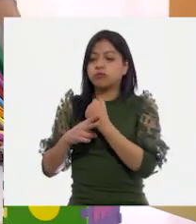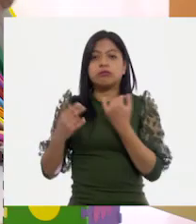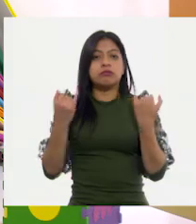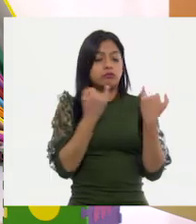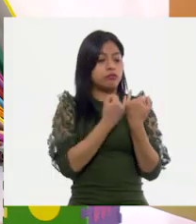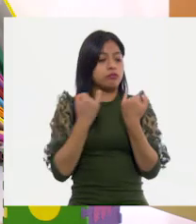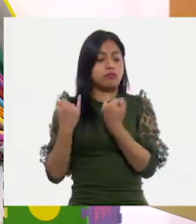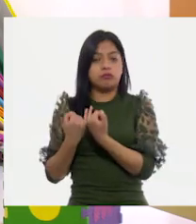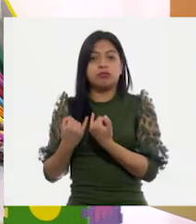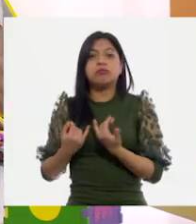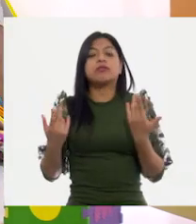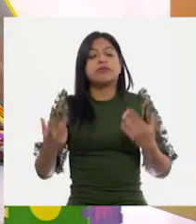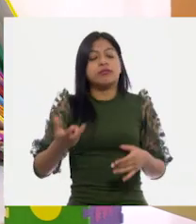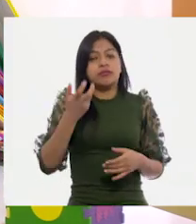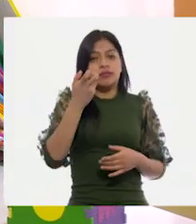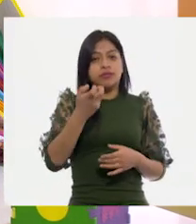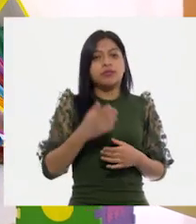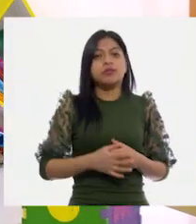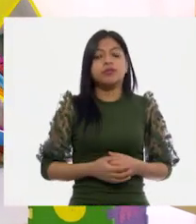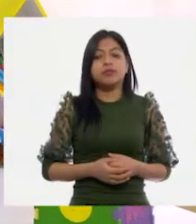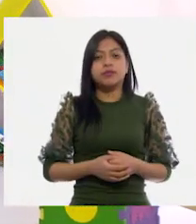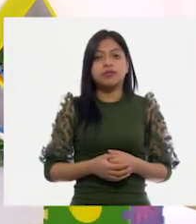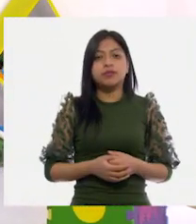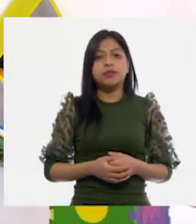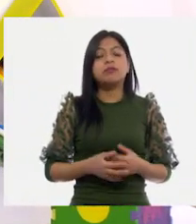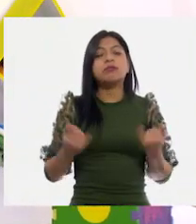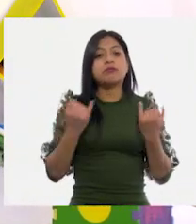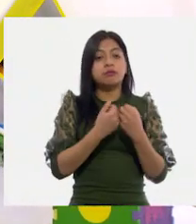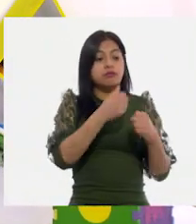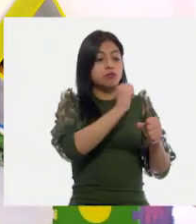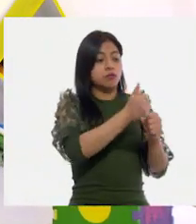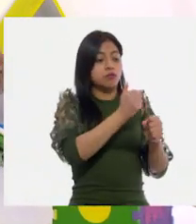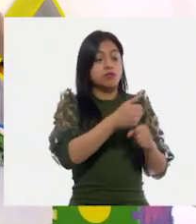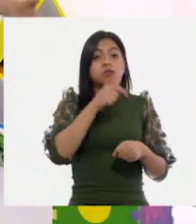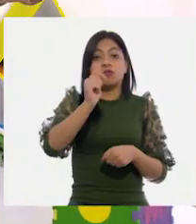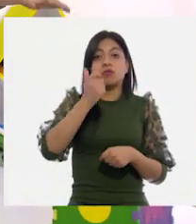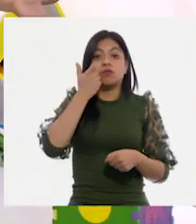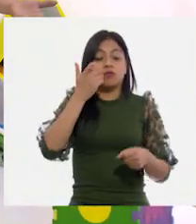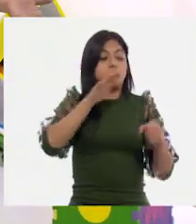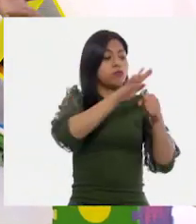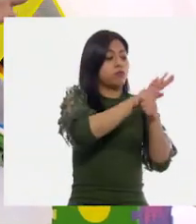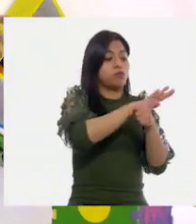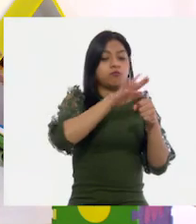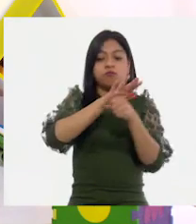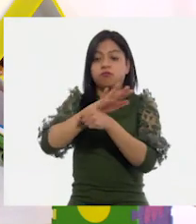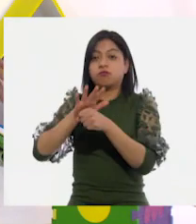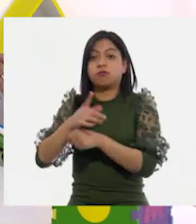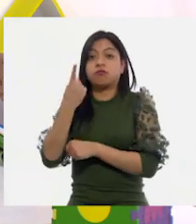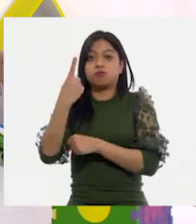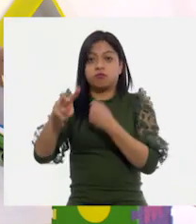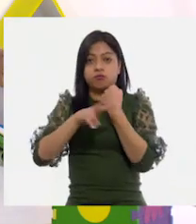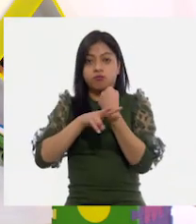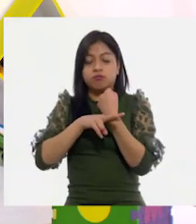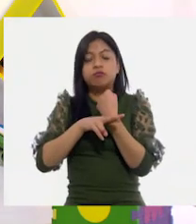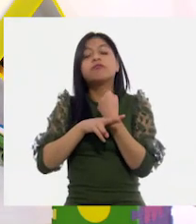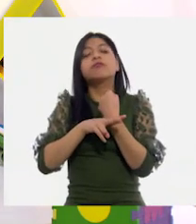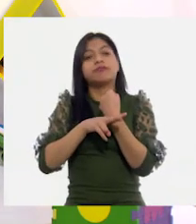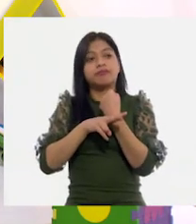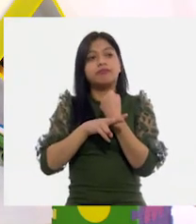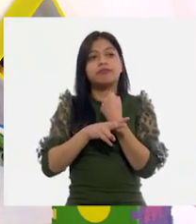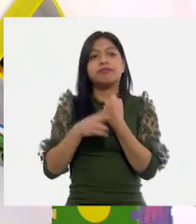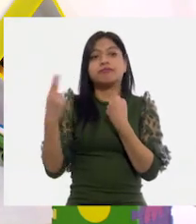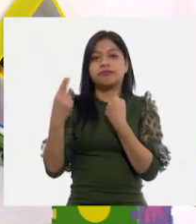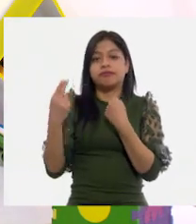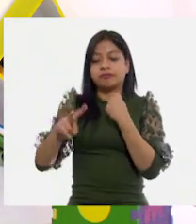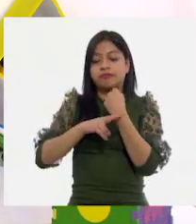Así es, y lo mismo hacemos con las botellas. Si yo quiero llenar las botellas con un vaso, bueno, tenemos que ocupar